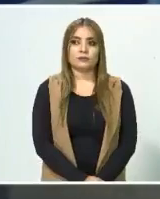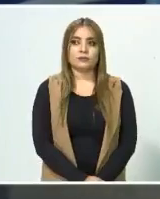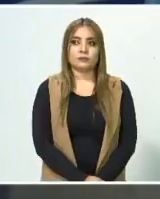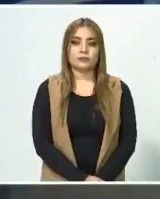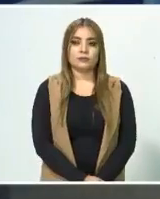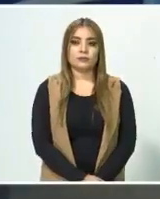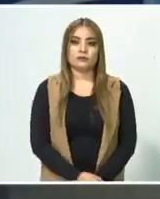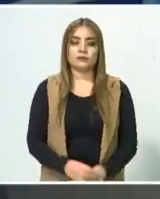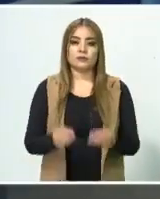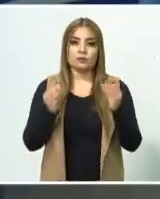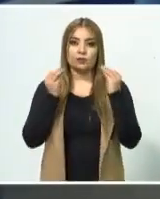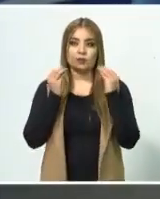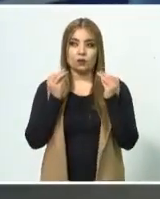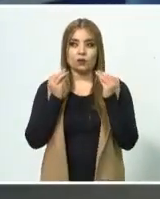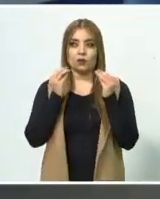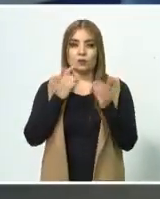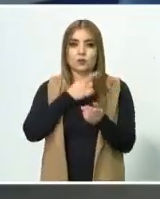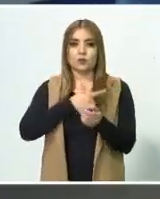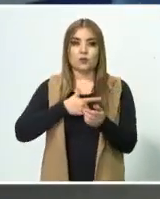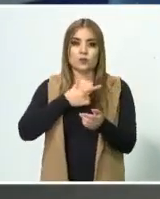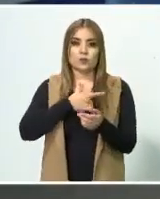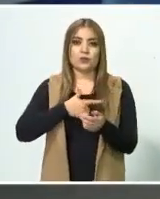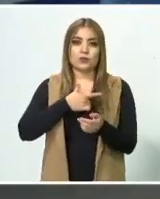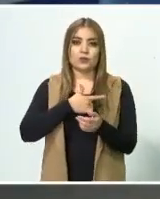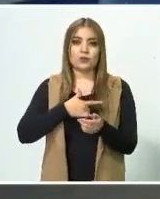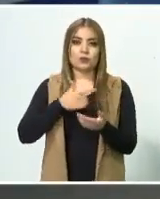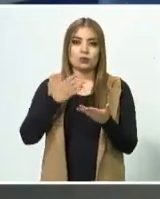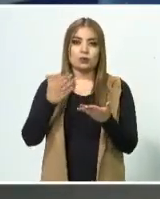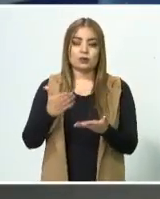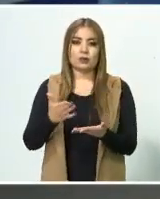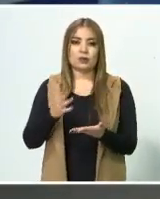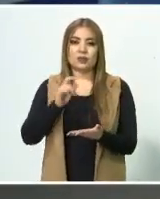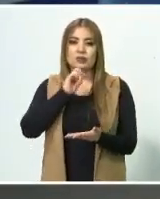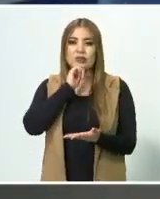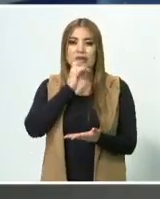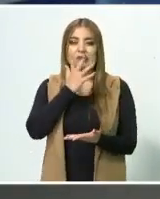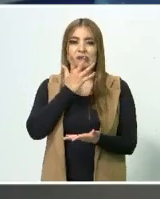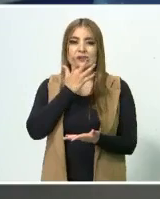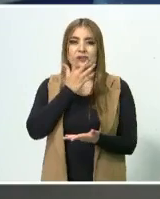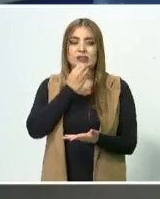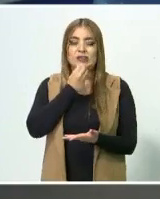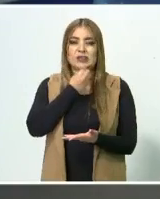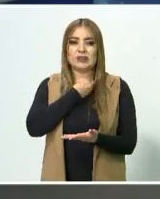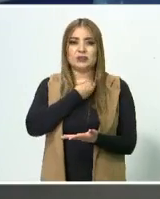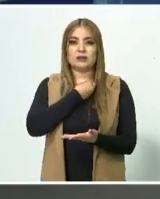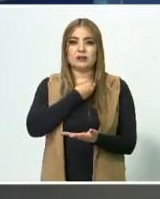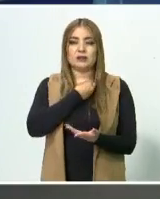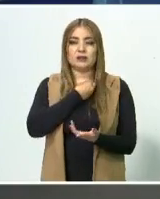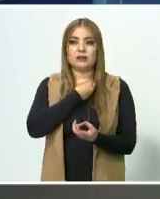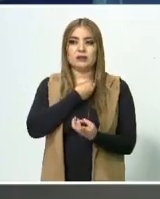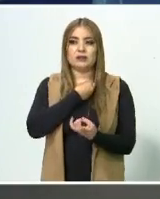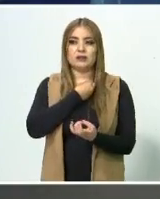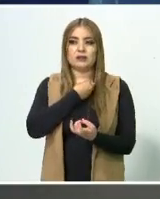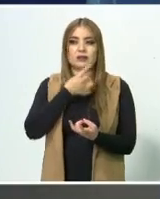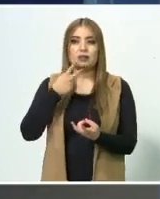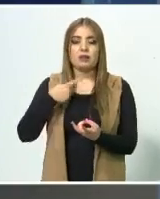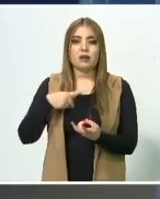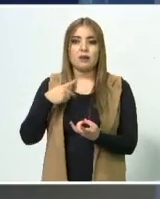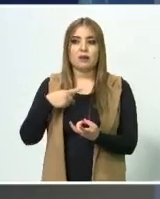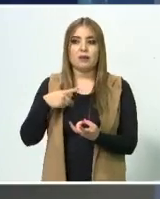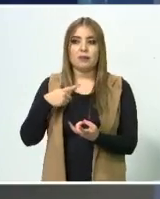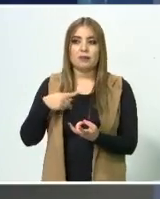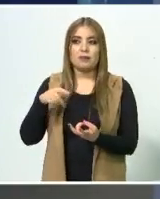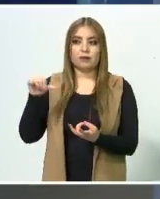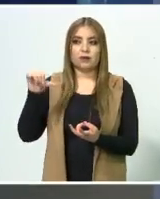Me da mucho gusto y también de pronto pena por este personaje que hoy día